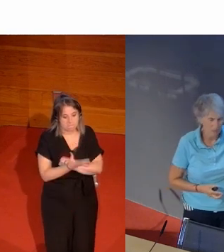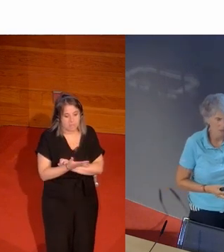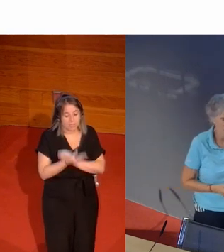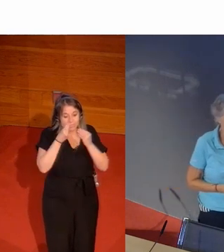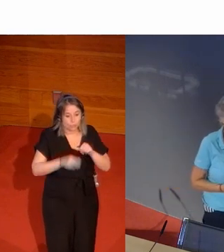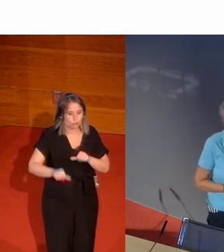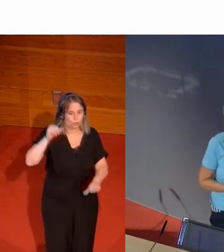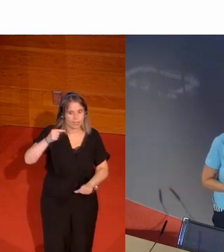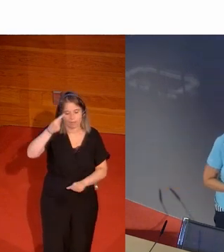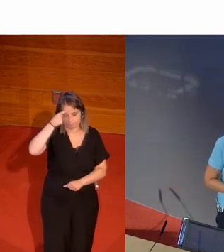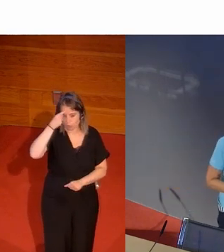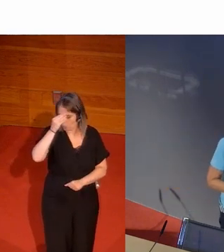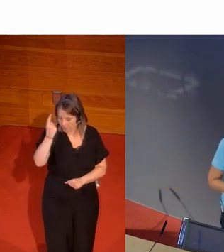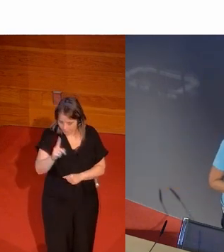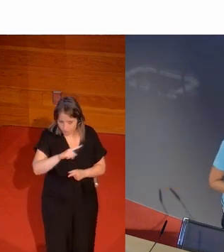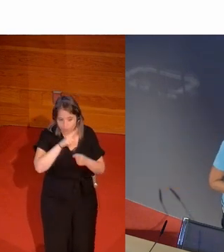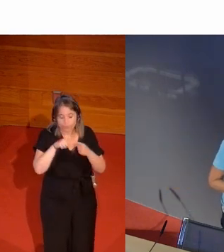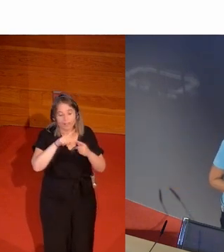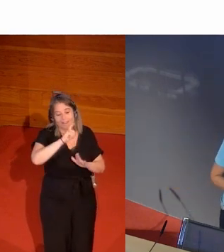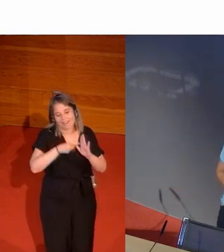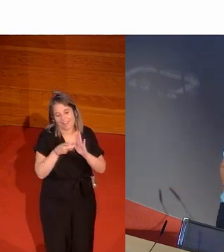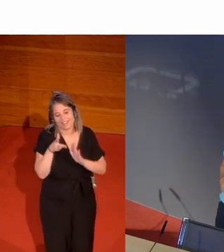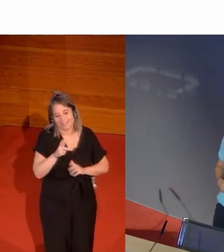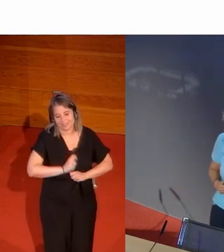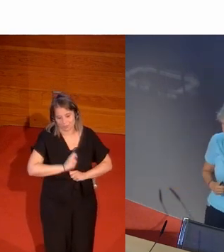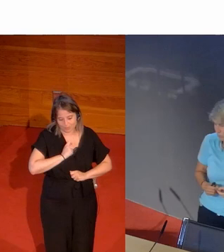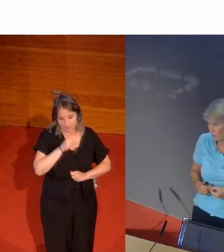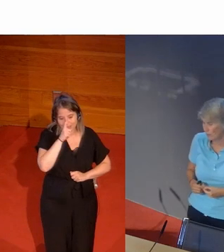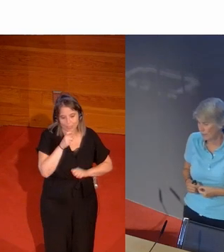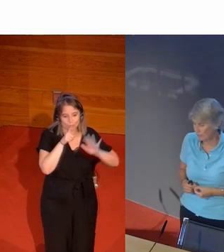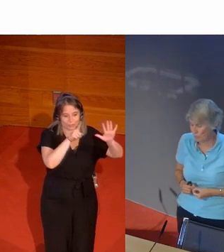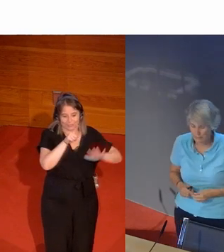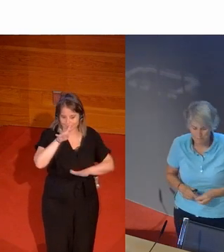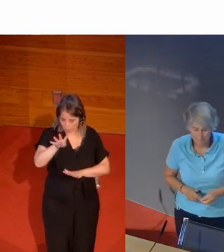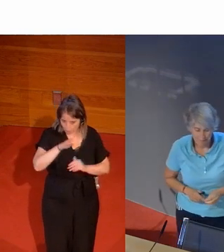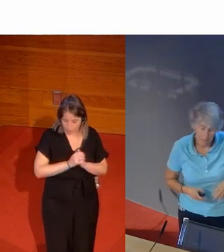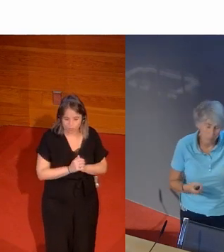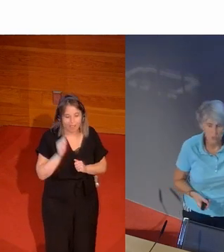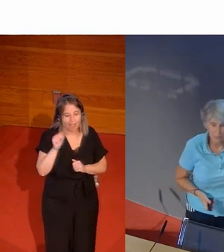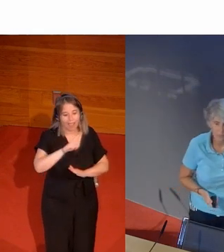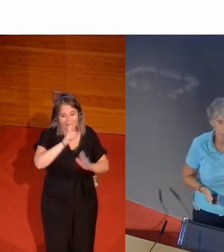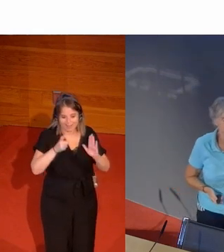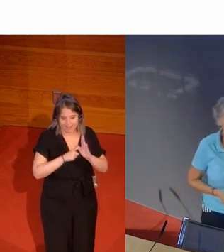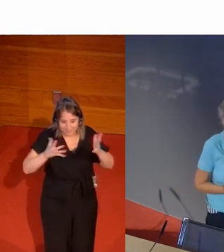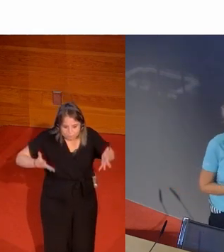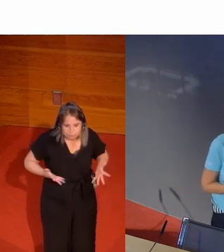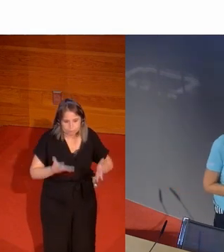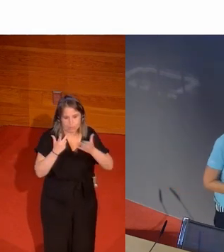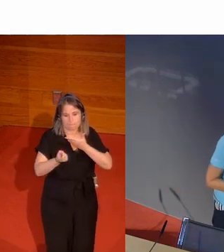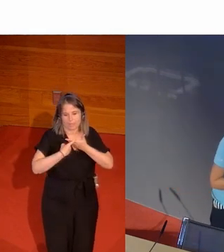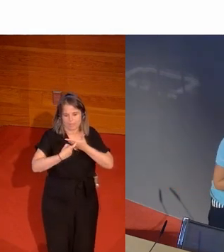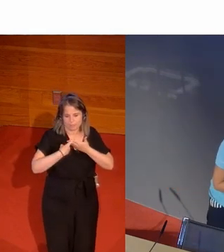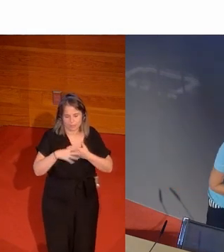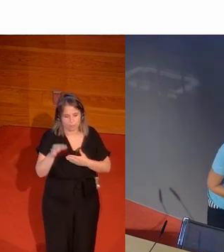lejanas pero hay que tenerlas en cuenta la primera de ellas es la ley de derechos civiles del año 64 en donde se impulsa la participación